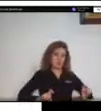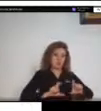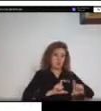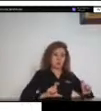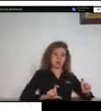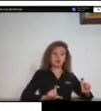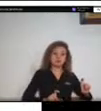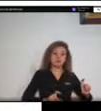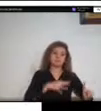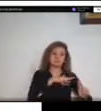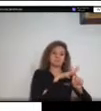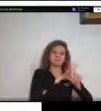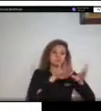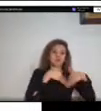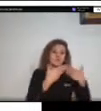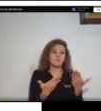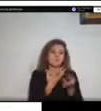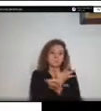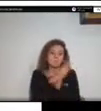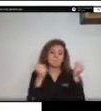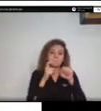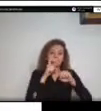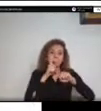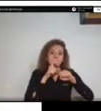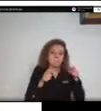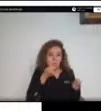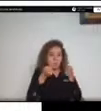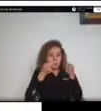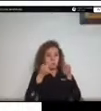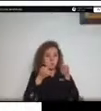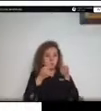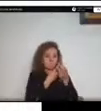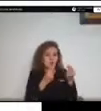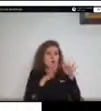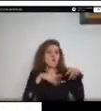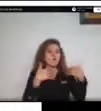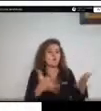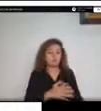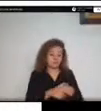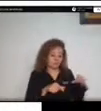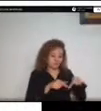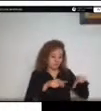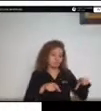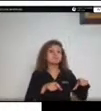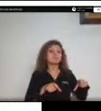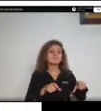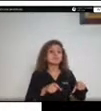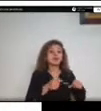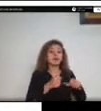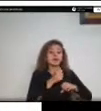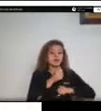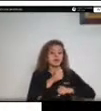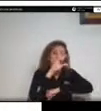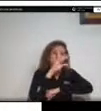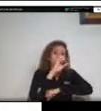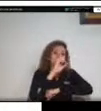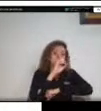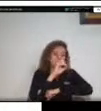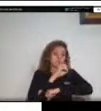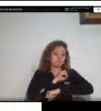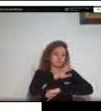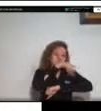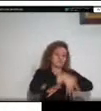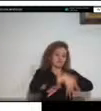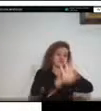contención aquí estamos hablando particularmente de pérdidas de contención por derrames de crudo no hidrocarburos refinados sino